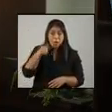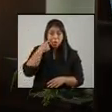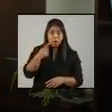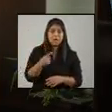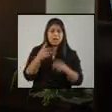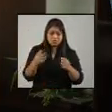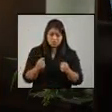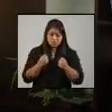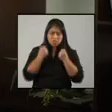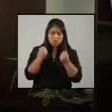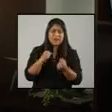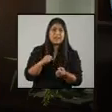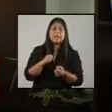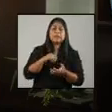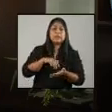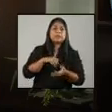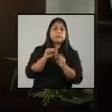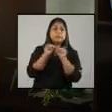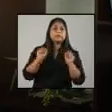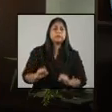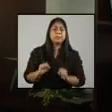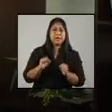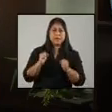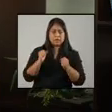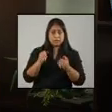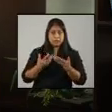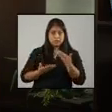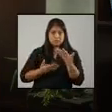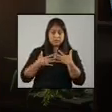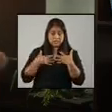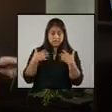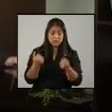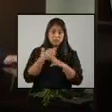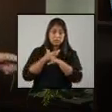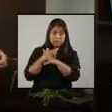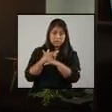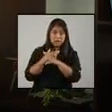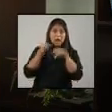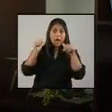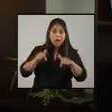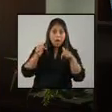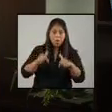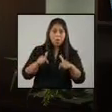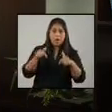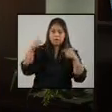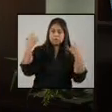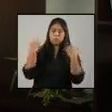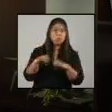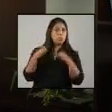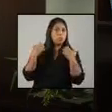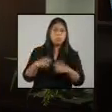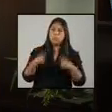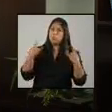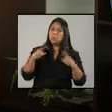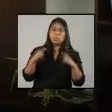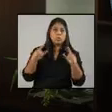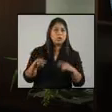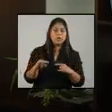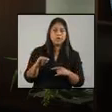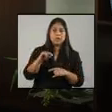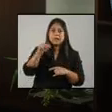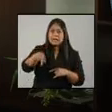los sistemas de salud preventiva, de la atención primaria de la salud, de la que estábamos surgidos, y de la que nunca